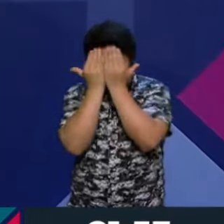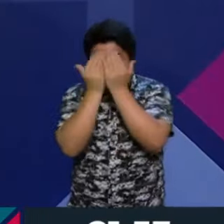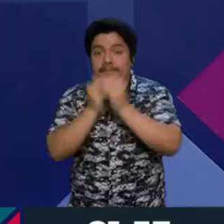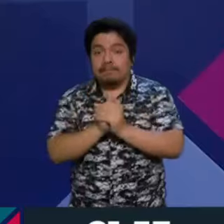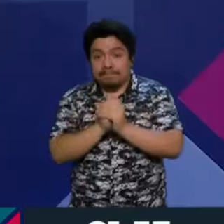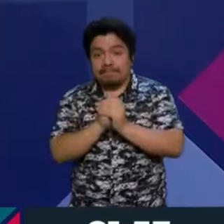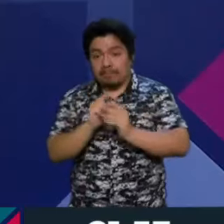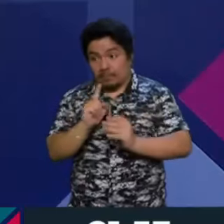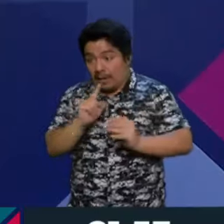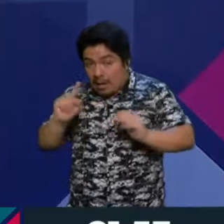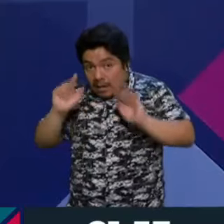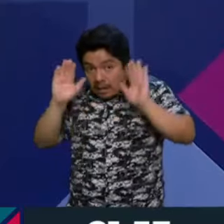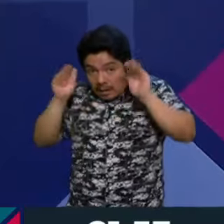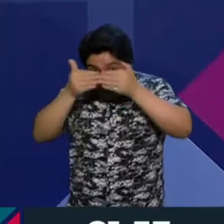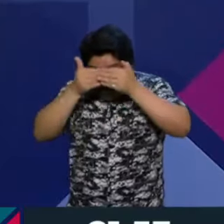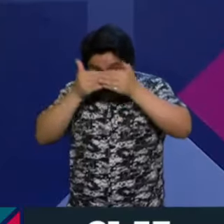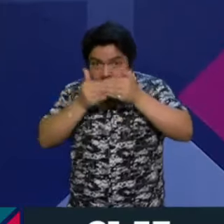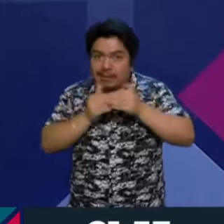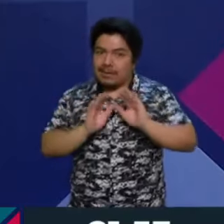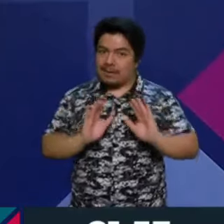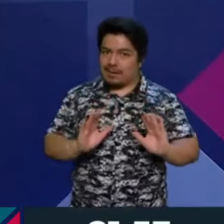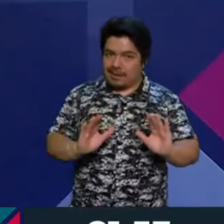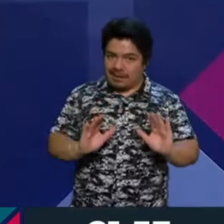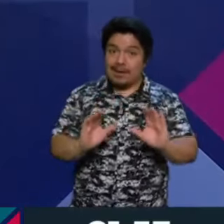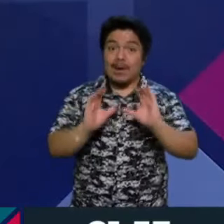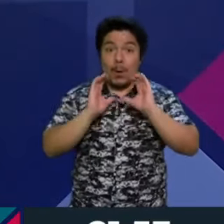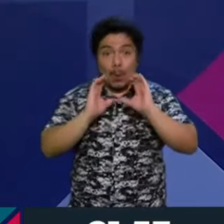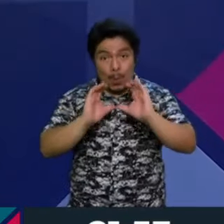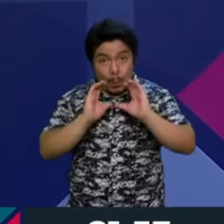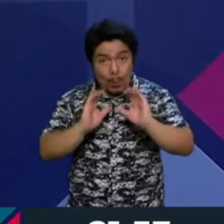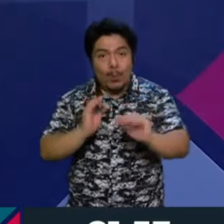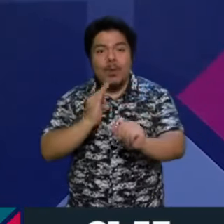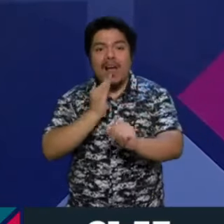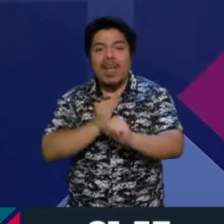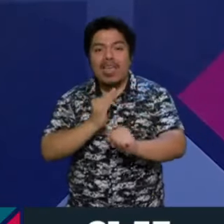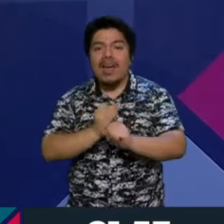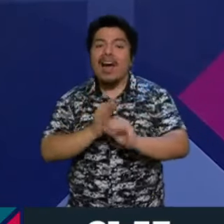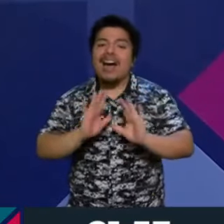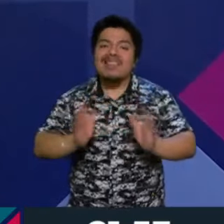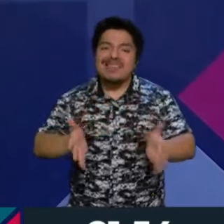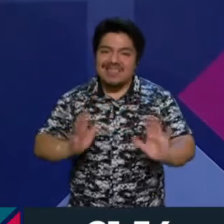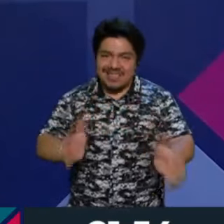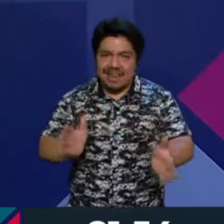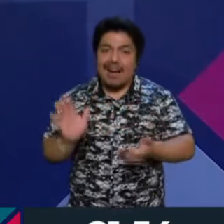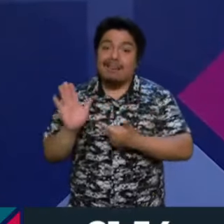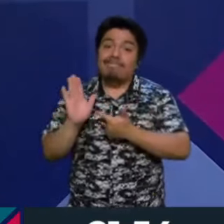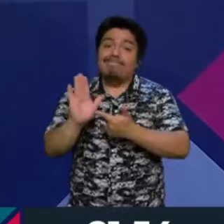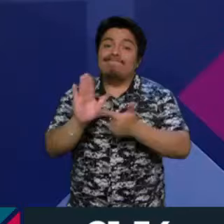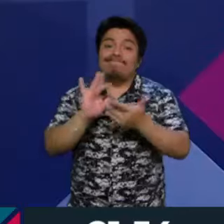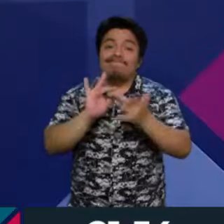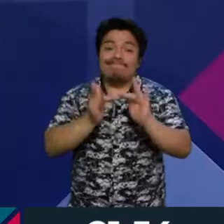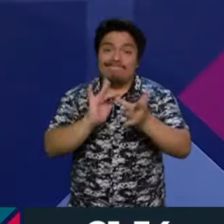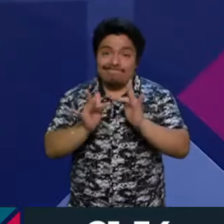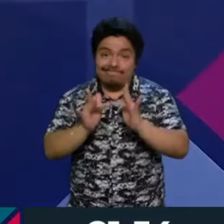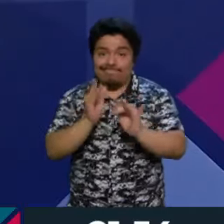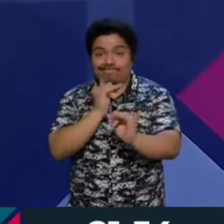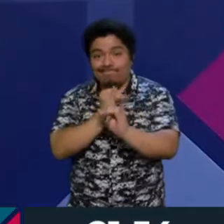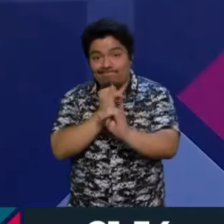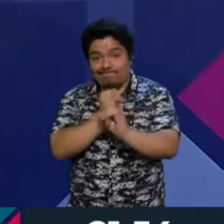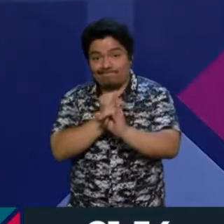derecha y conservador que, cuidado, hoy se está expresando ya en las redes sociodigitales,